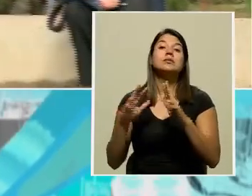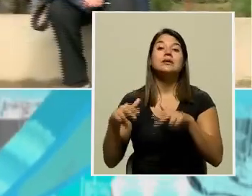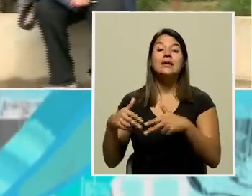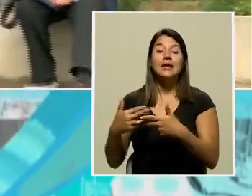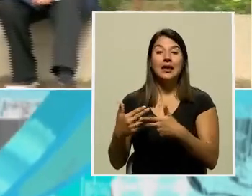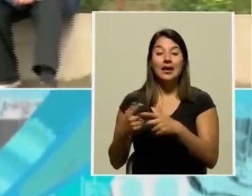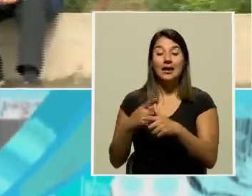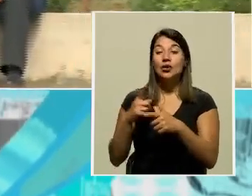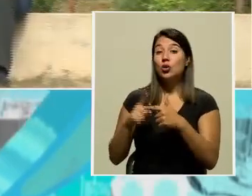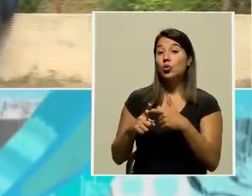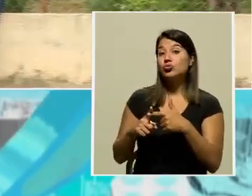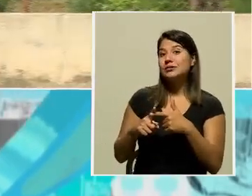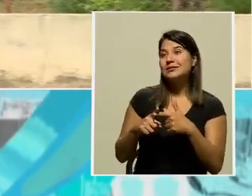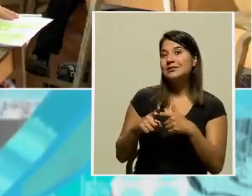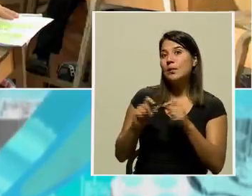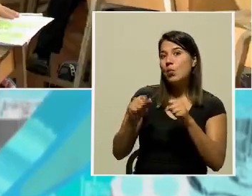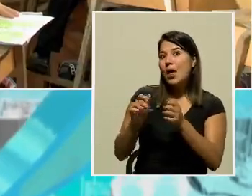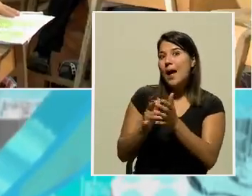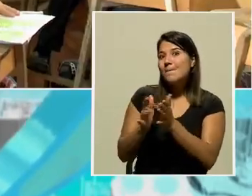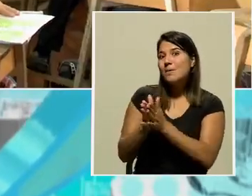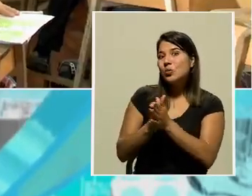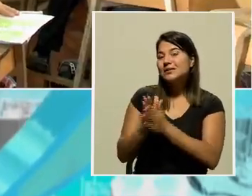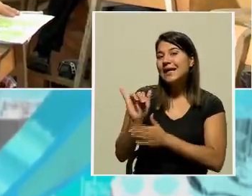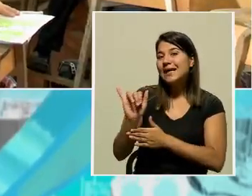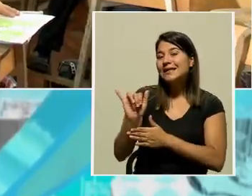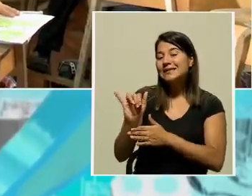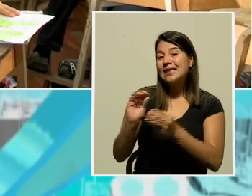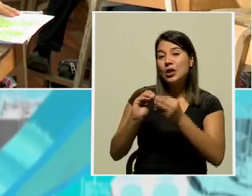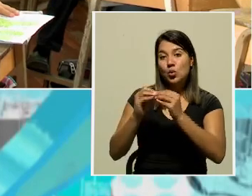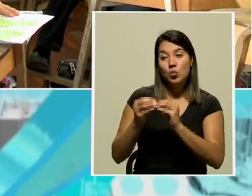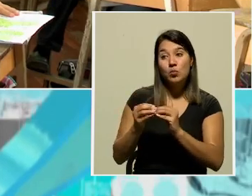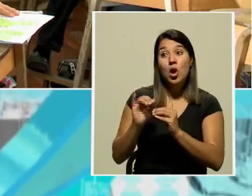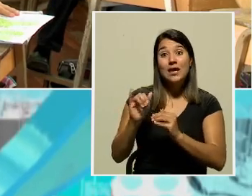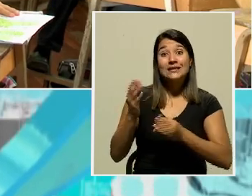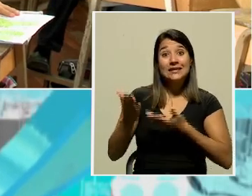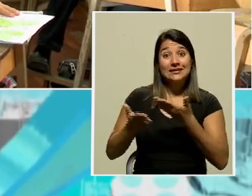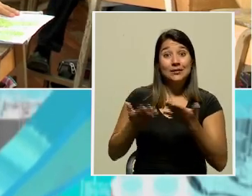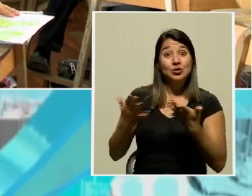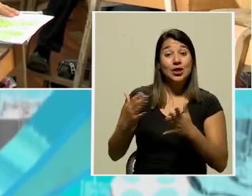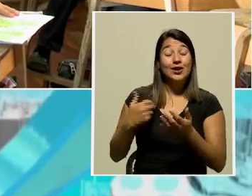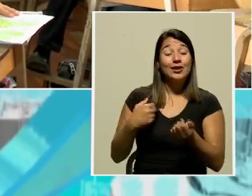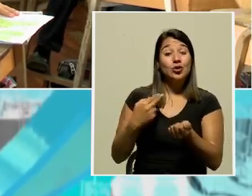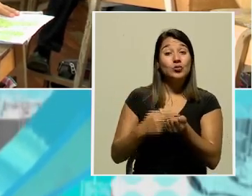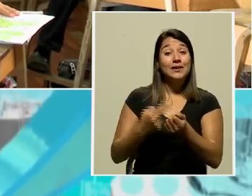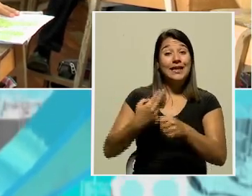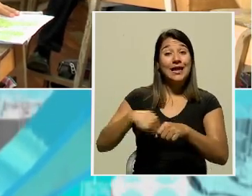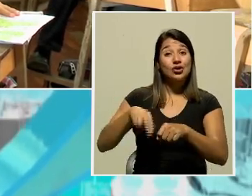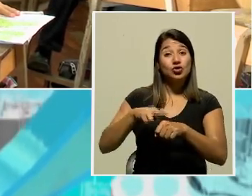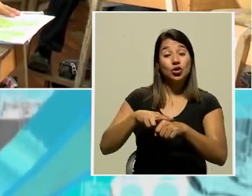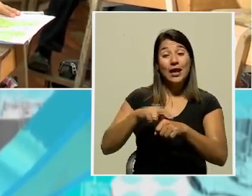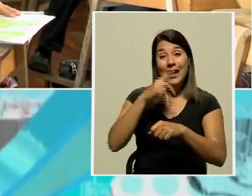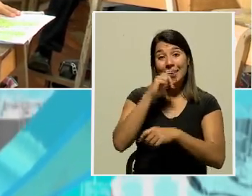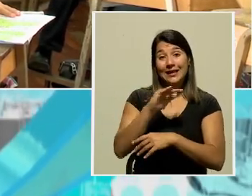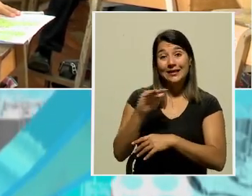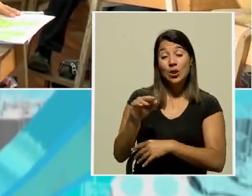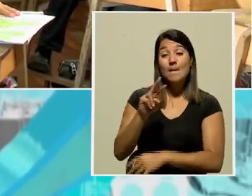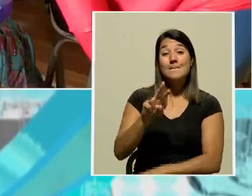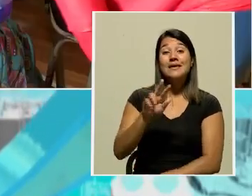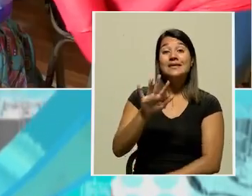se pueda aprovechar. Ese es un servicio que ella habilitó y en la mañana lo divulgó, que es el 2523